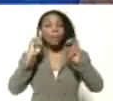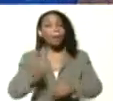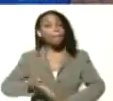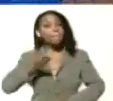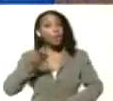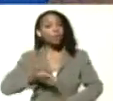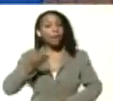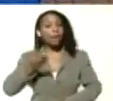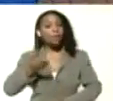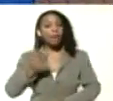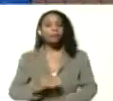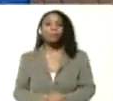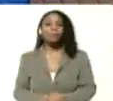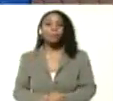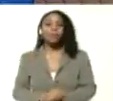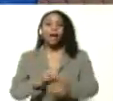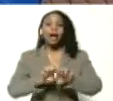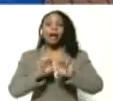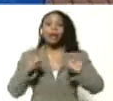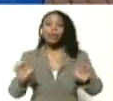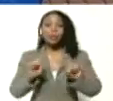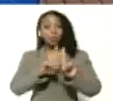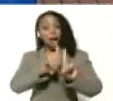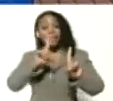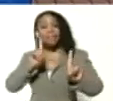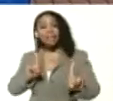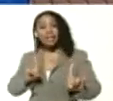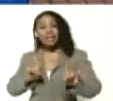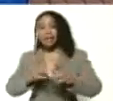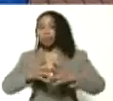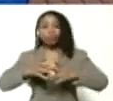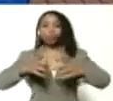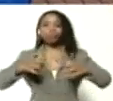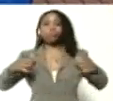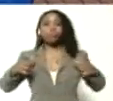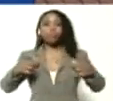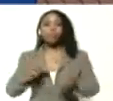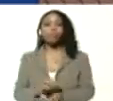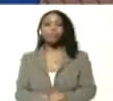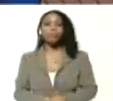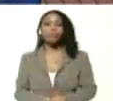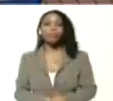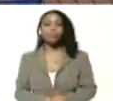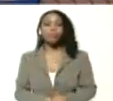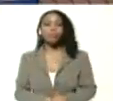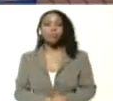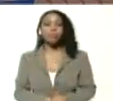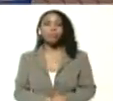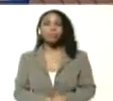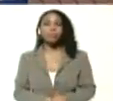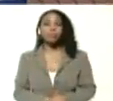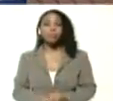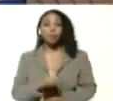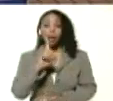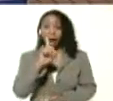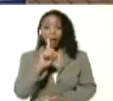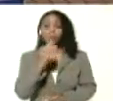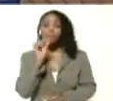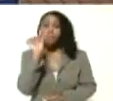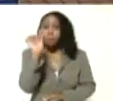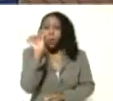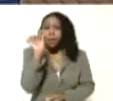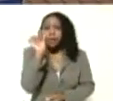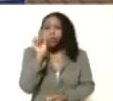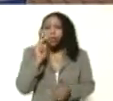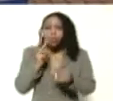Aristóbulo. Con la educación a distancia masiva, hay un riesgo, que hablábamos